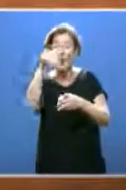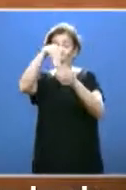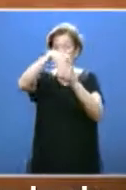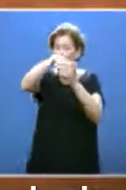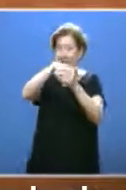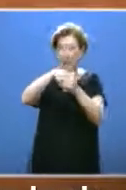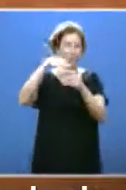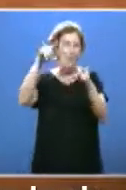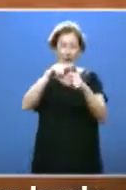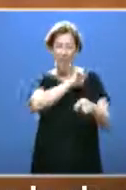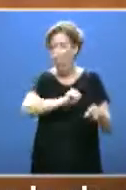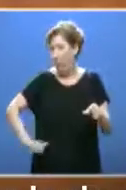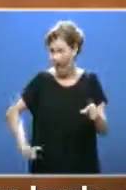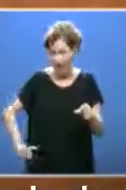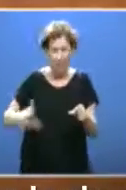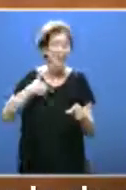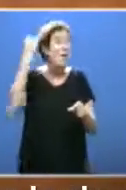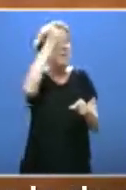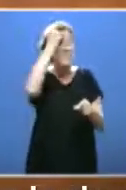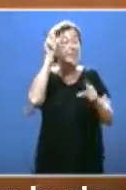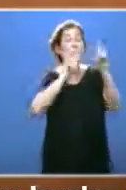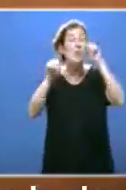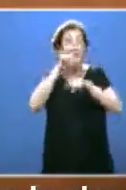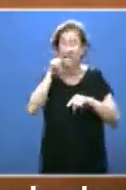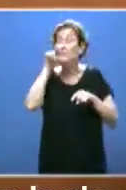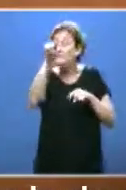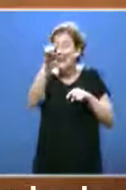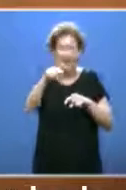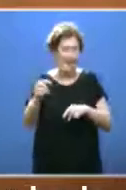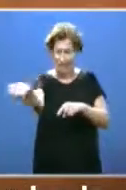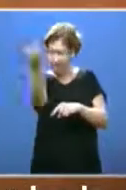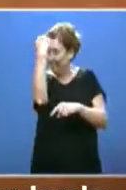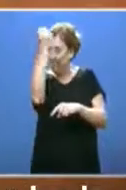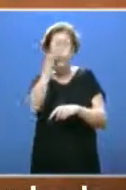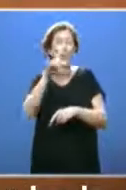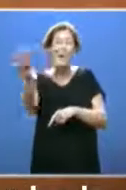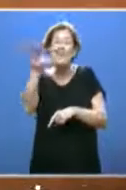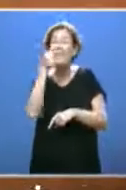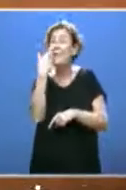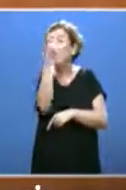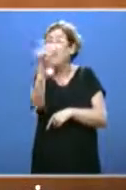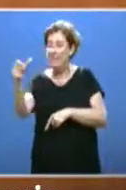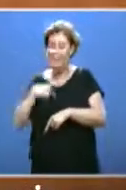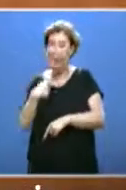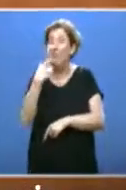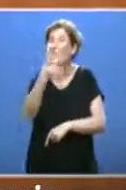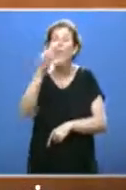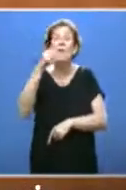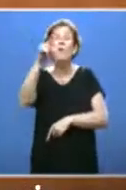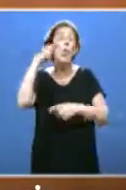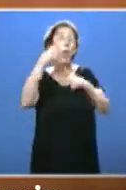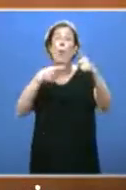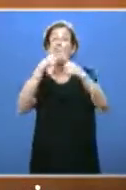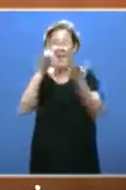vacuo. Yo creo que el problema es que usted es un lerdo que no entiende ni la mitad de las palabras que yo digo y que tiene que emplear el diccionario